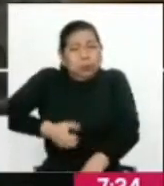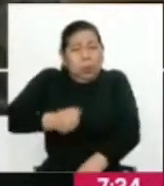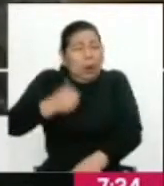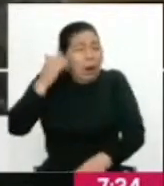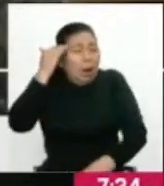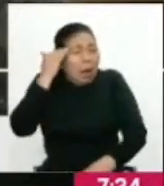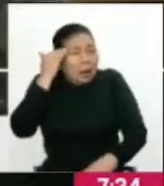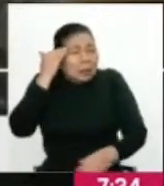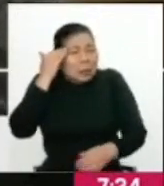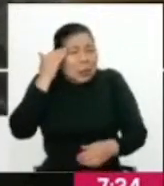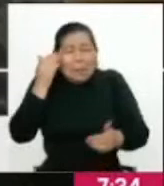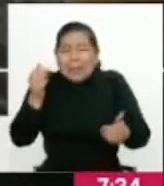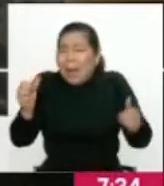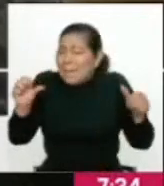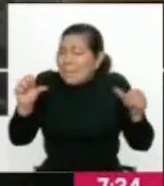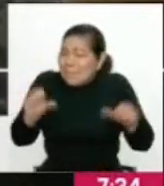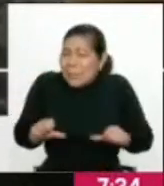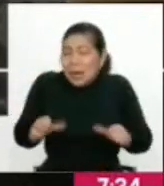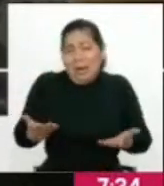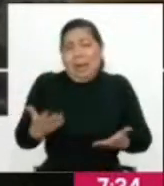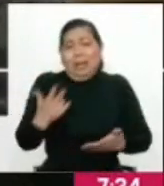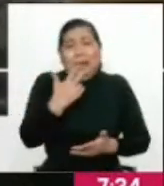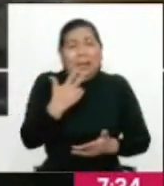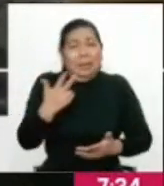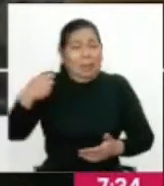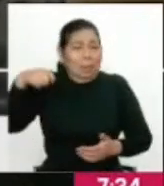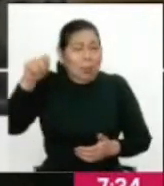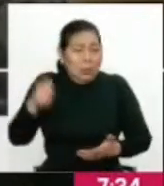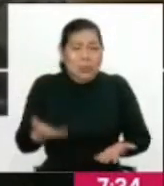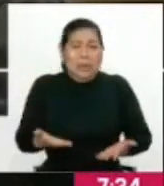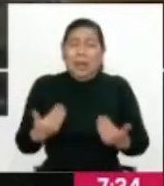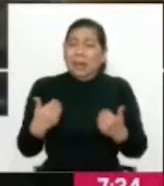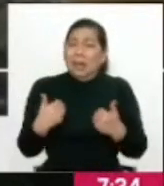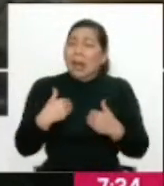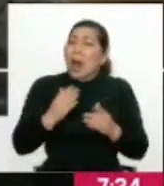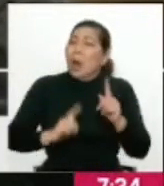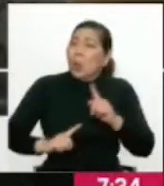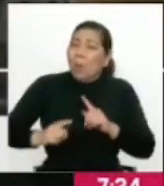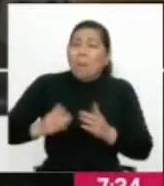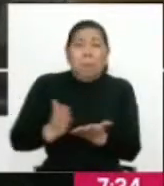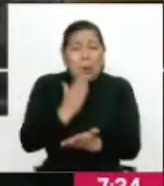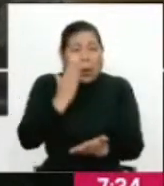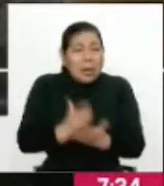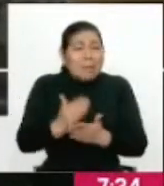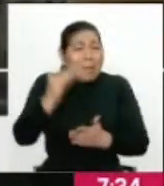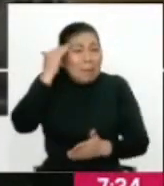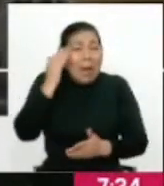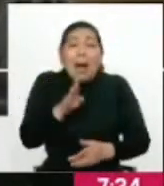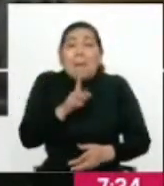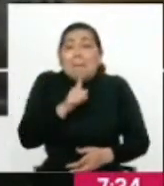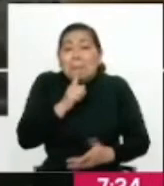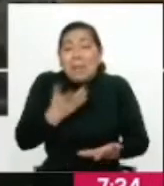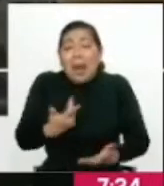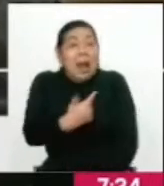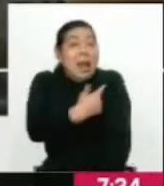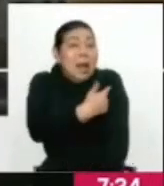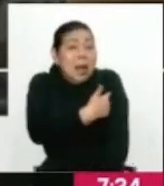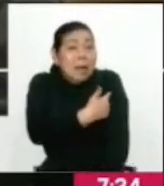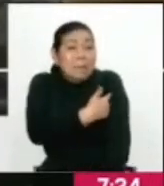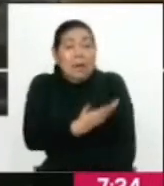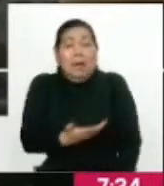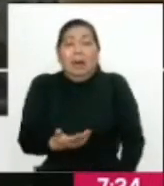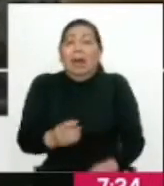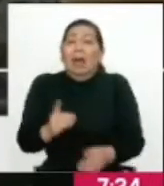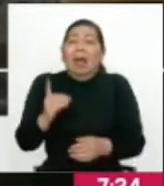mental está resquebrajada. 30, 33% de adolescentes tienen algún trastorno. Sobre eso no hablamos. Las vacunas para